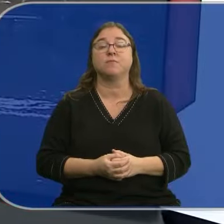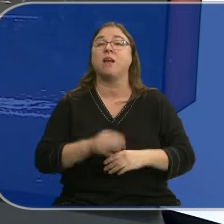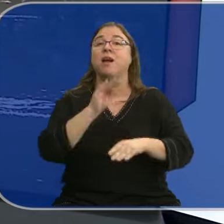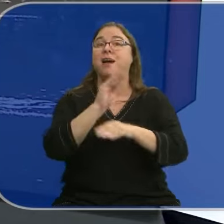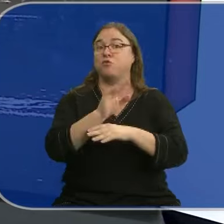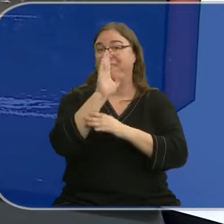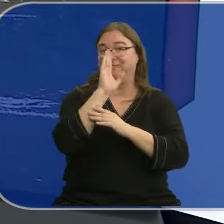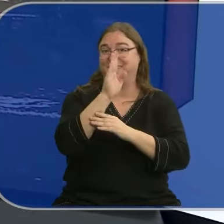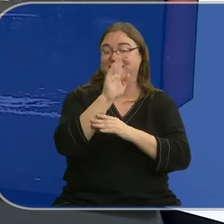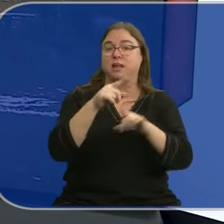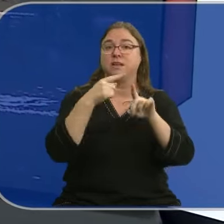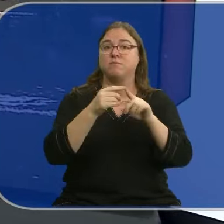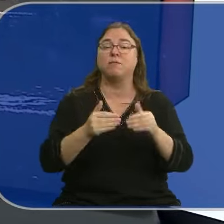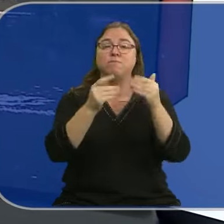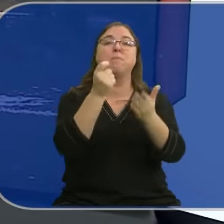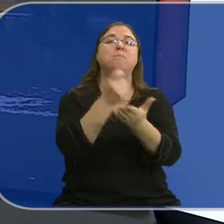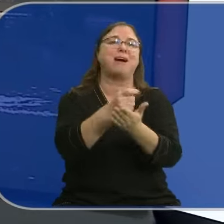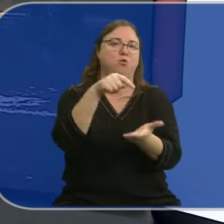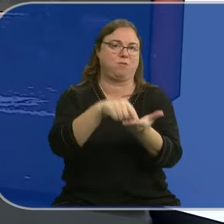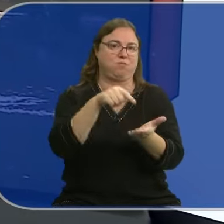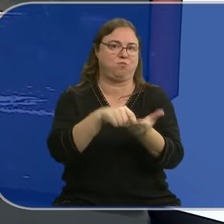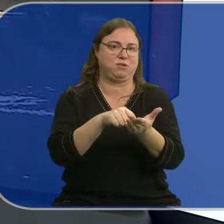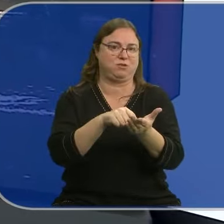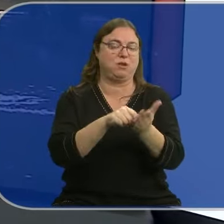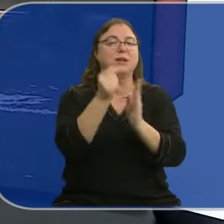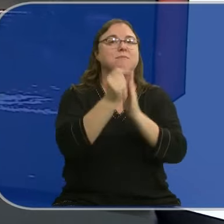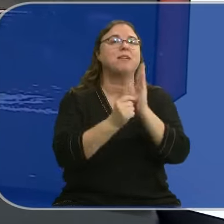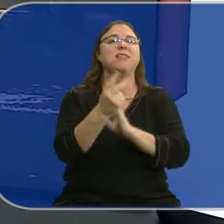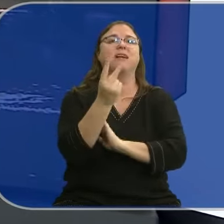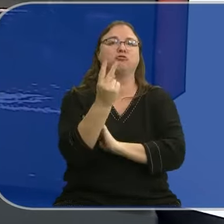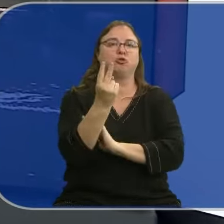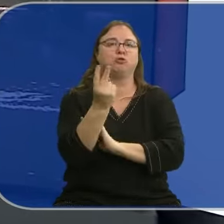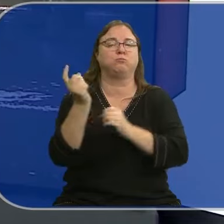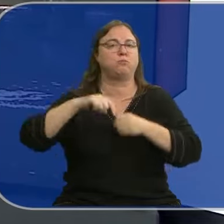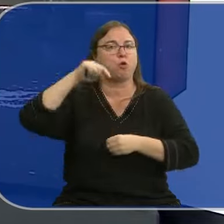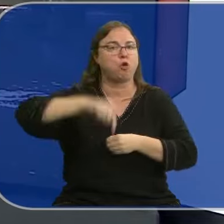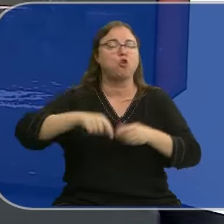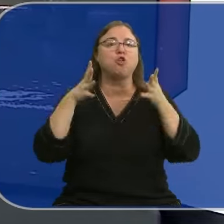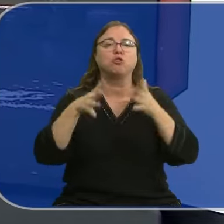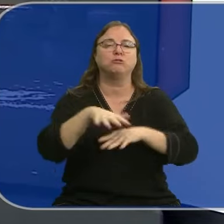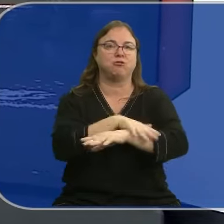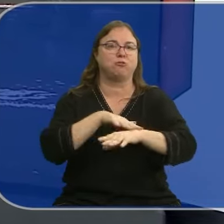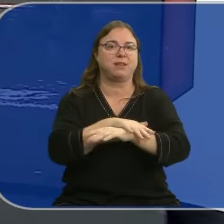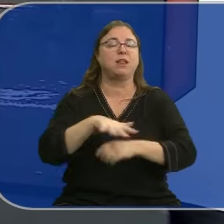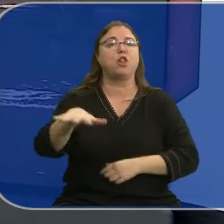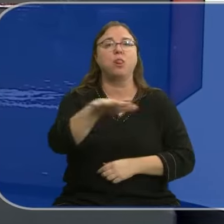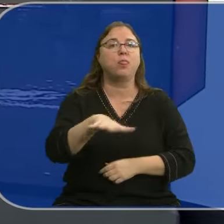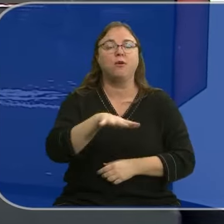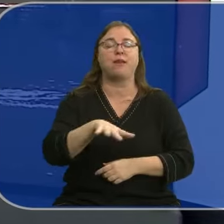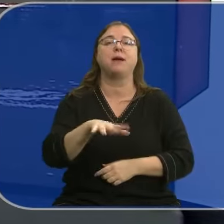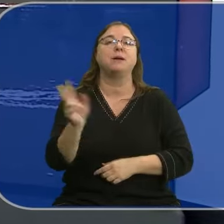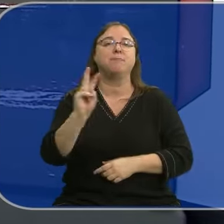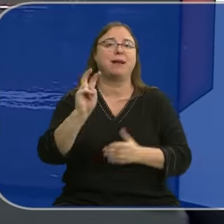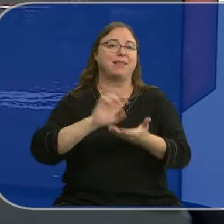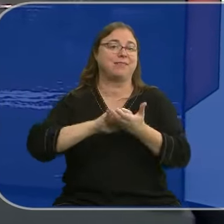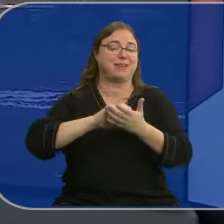Ayudas directas y aplazamiento del pago de impuestos. Son dos de las medidas aprobadas hoy en el Consejo de Ministros para las zonas de Valencia, Castilla-La Mancha y